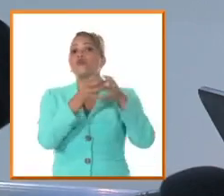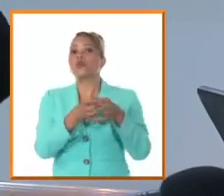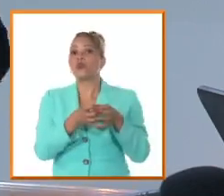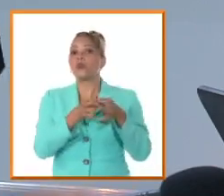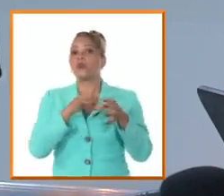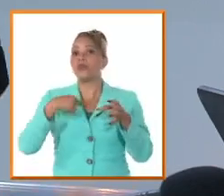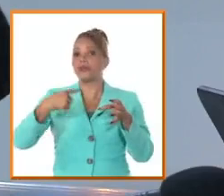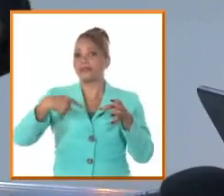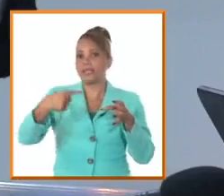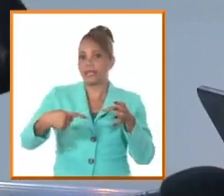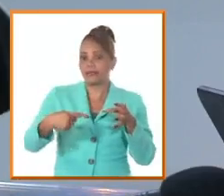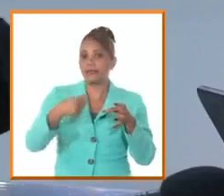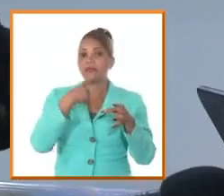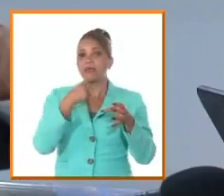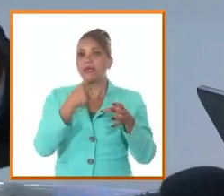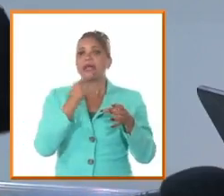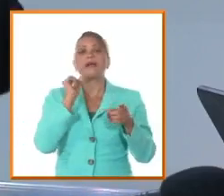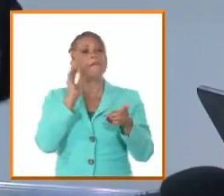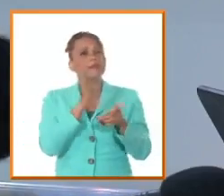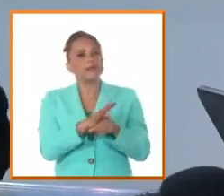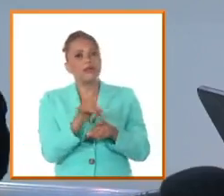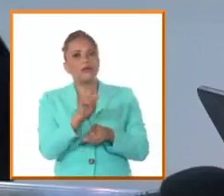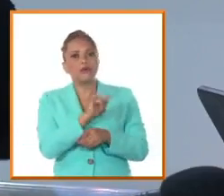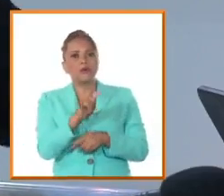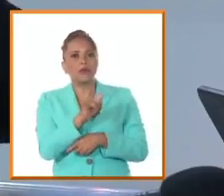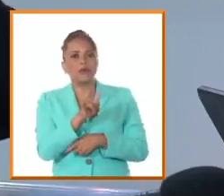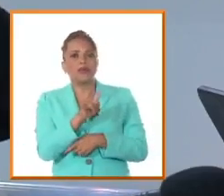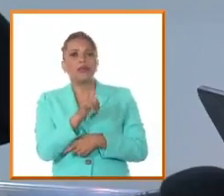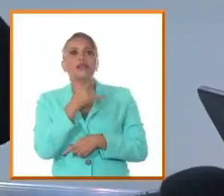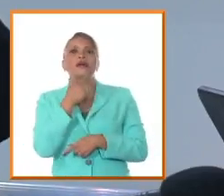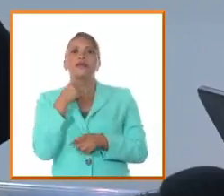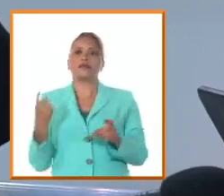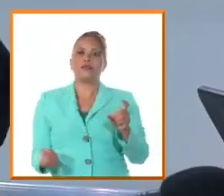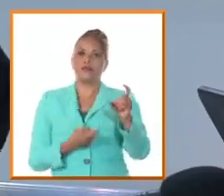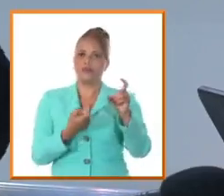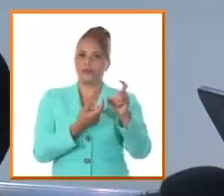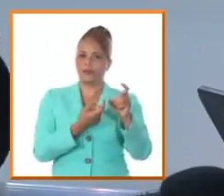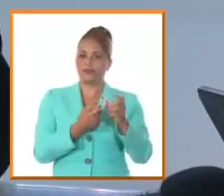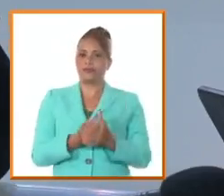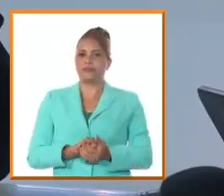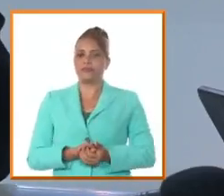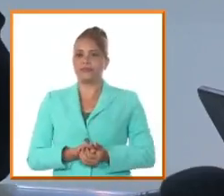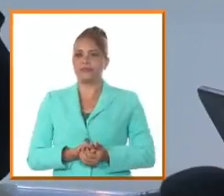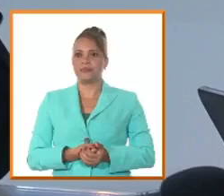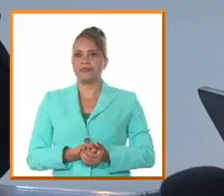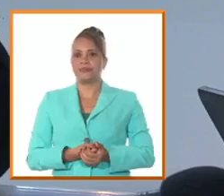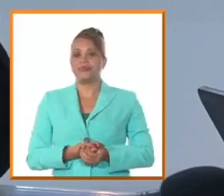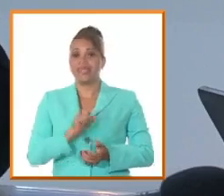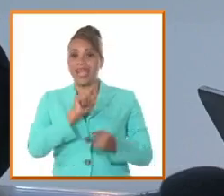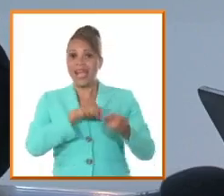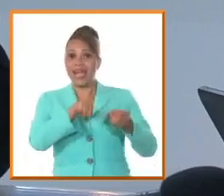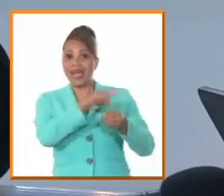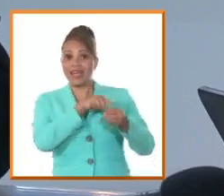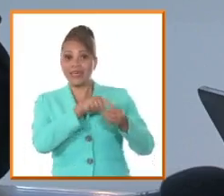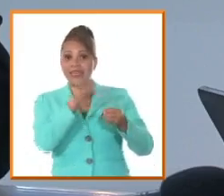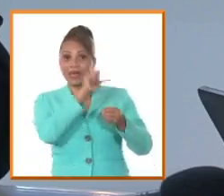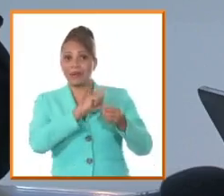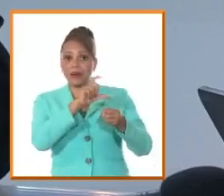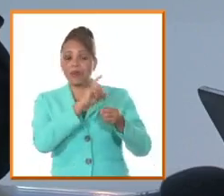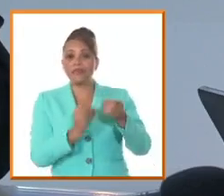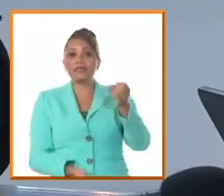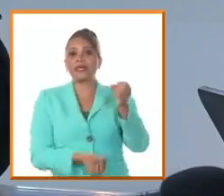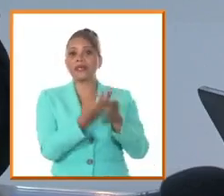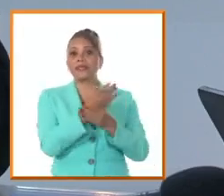orígenes pueden estar en estas personas que empezaba Félix Julio y ahí se crea en el año